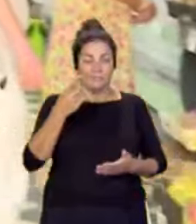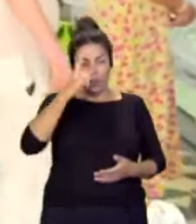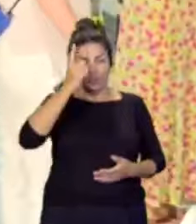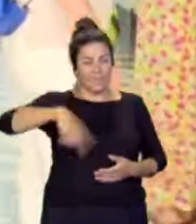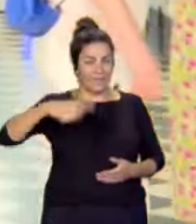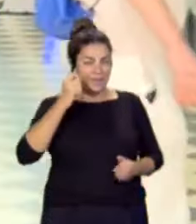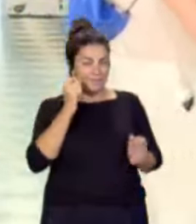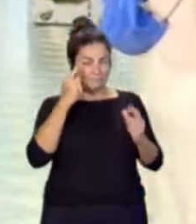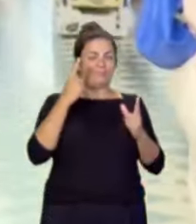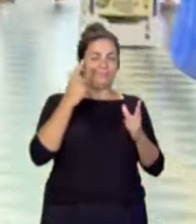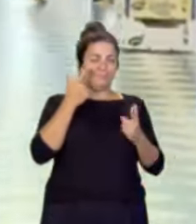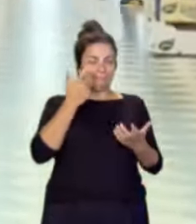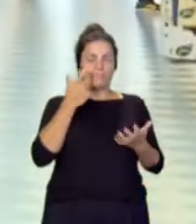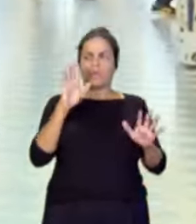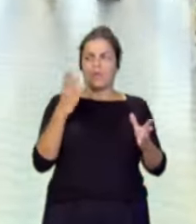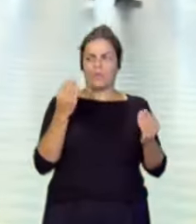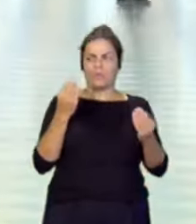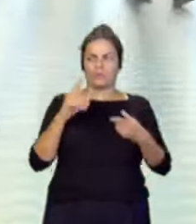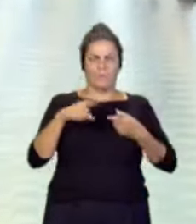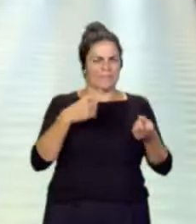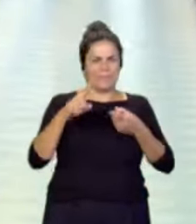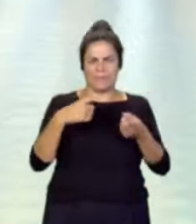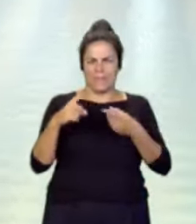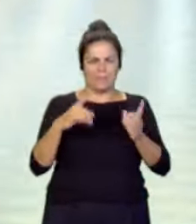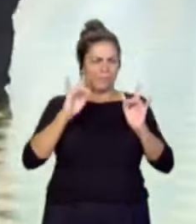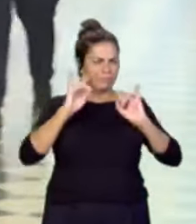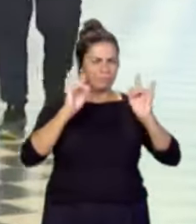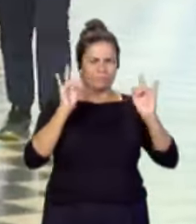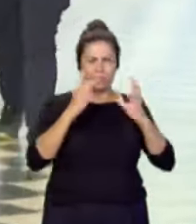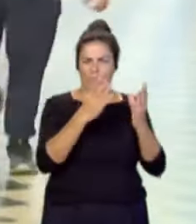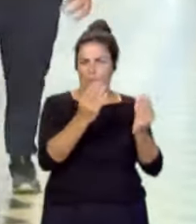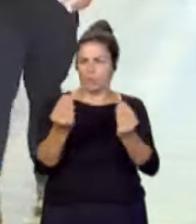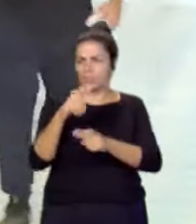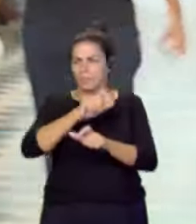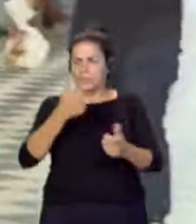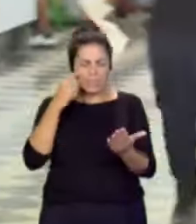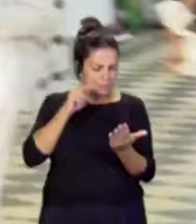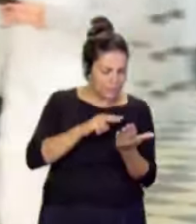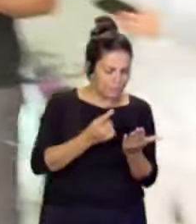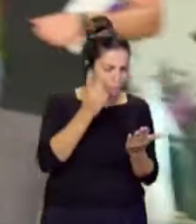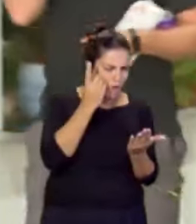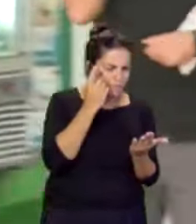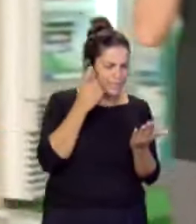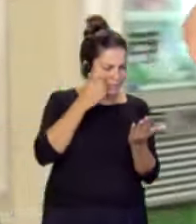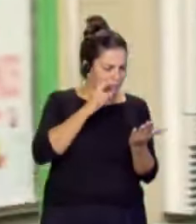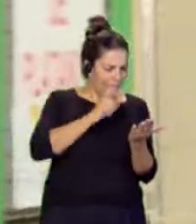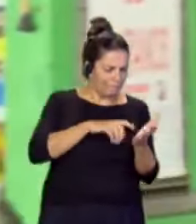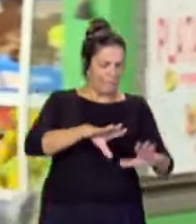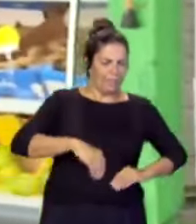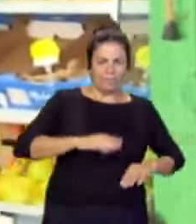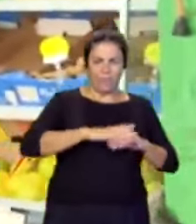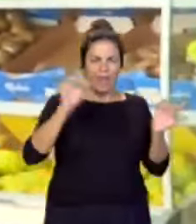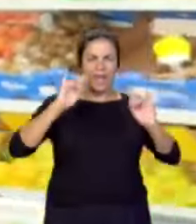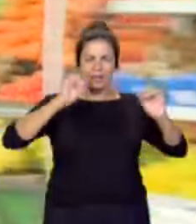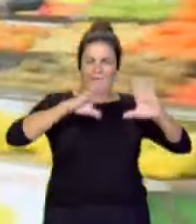Pilar, se oyen muchísimos mensajes, muchísimas personas que están atentas al móvil, intentando apagar esas alarmas